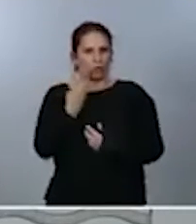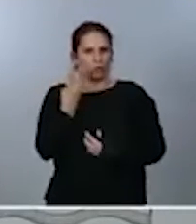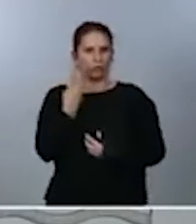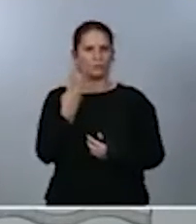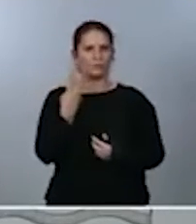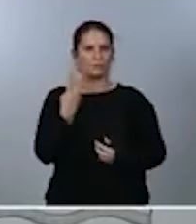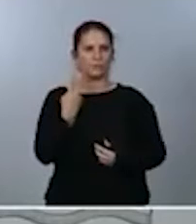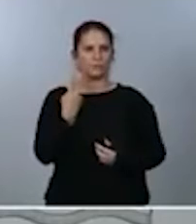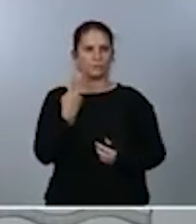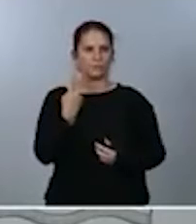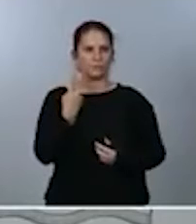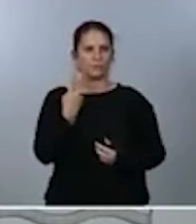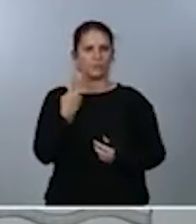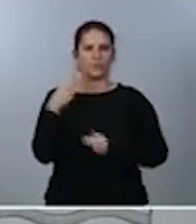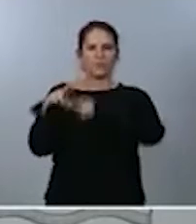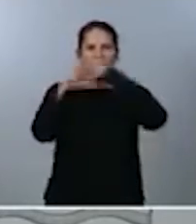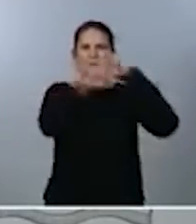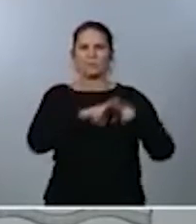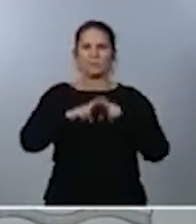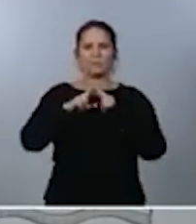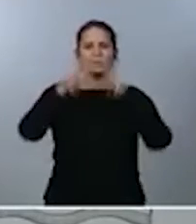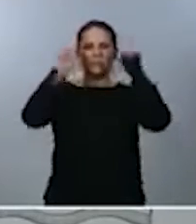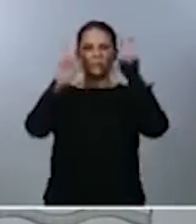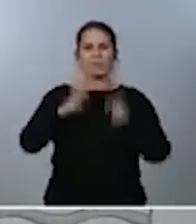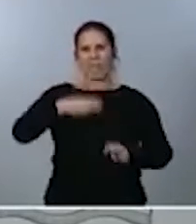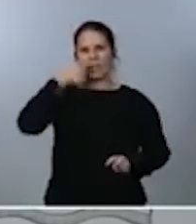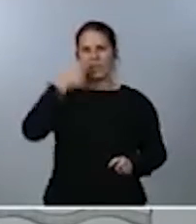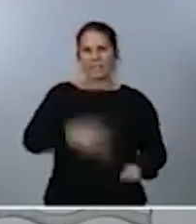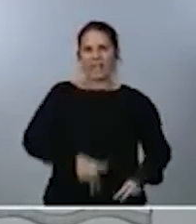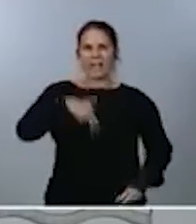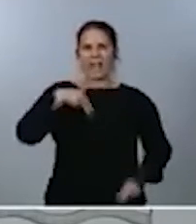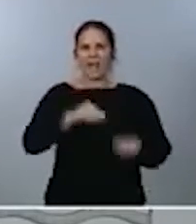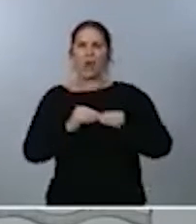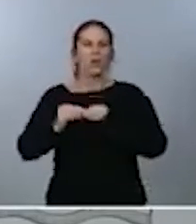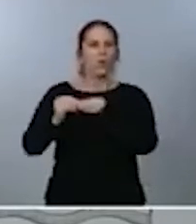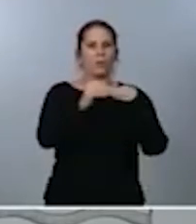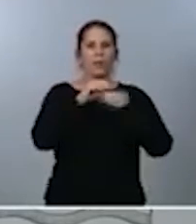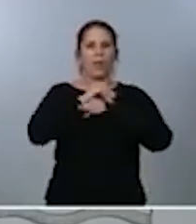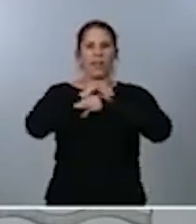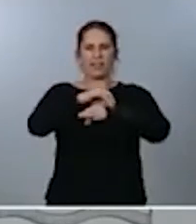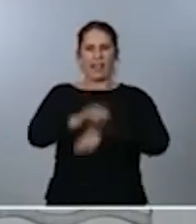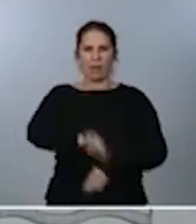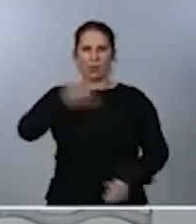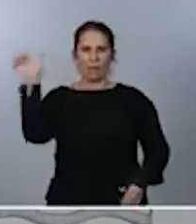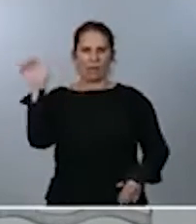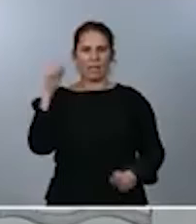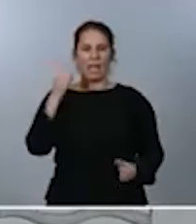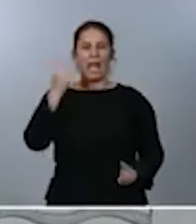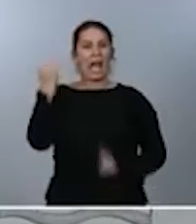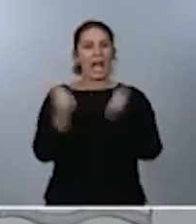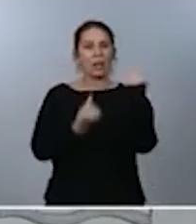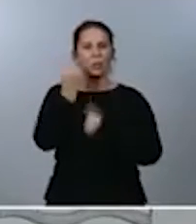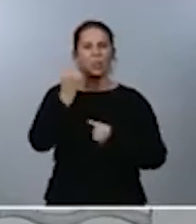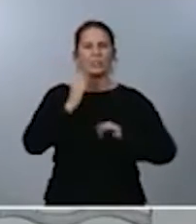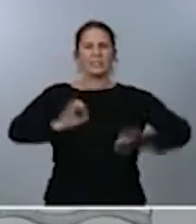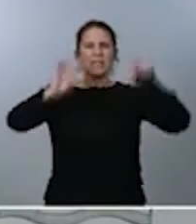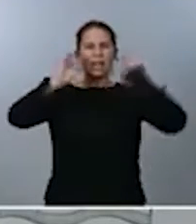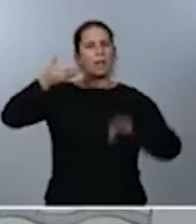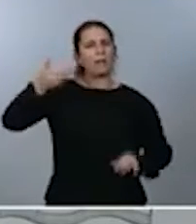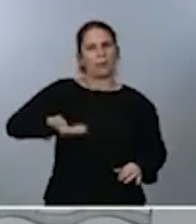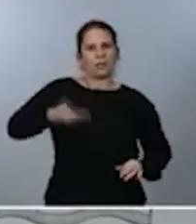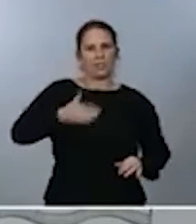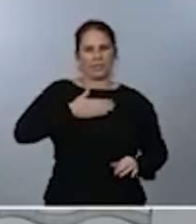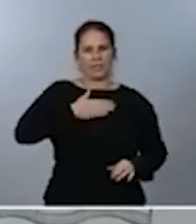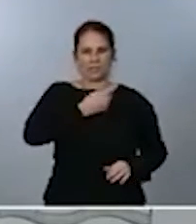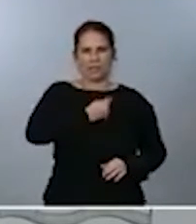repasarán asuntos de interés general comunes en la agenda europea, algunos de ellos especialmente importantes para España, como el